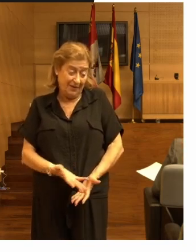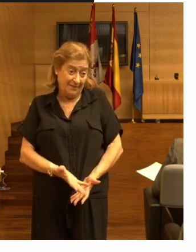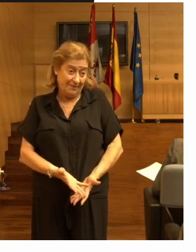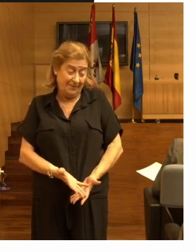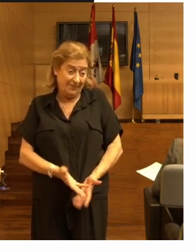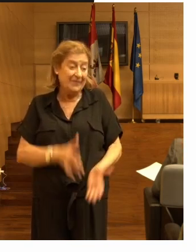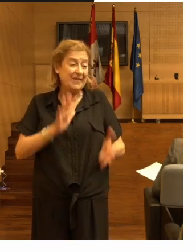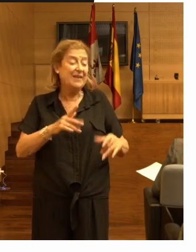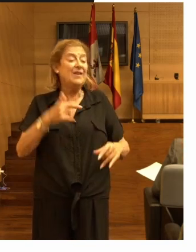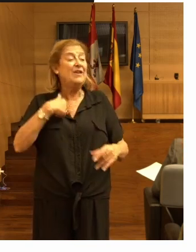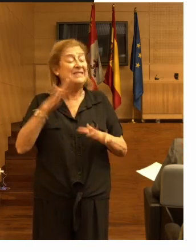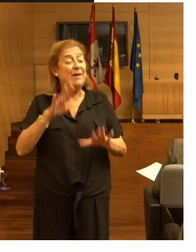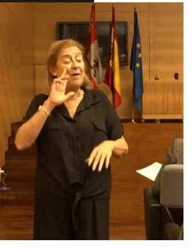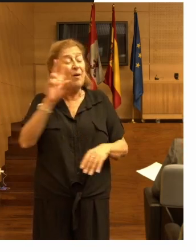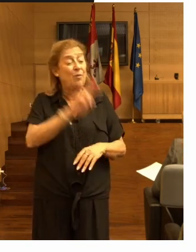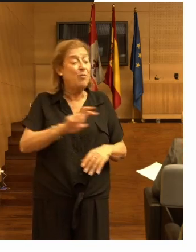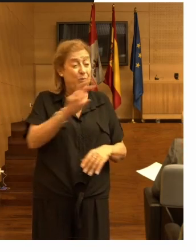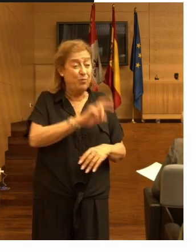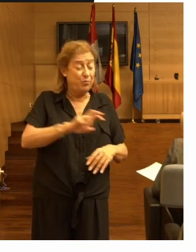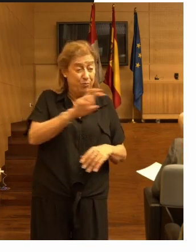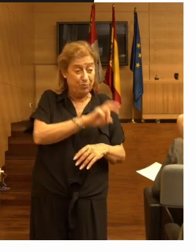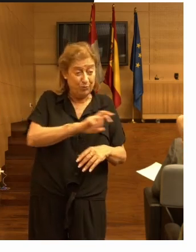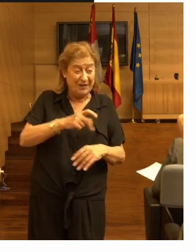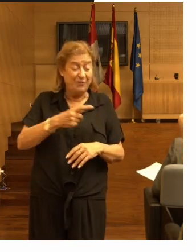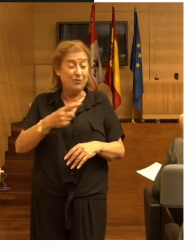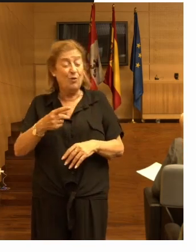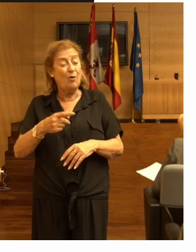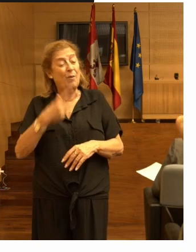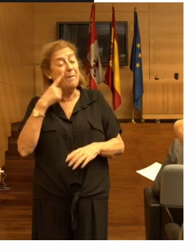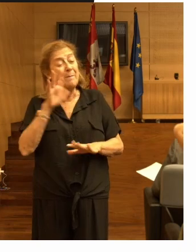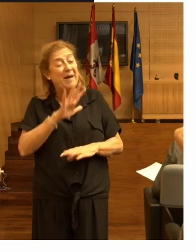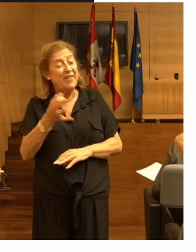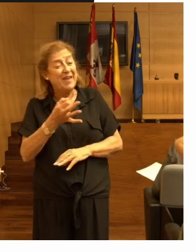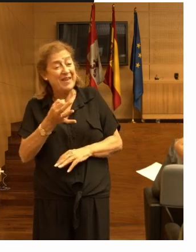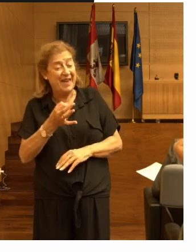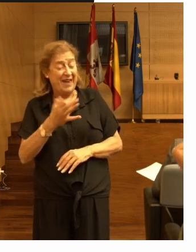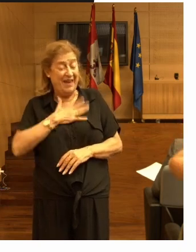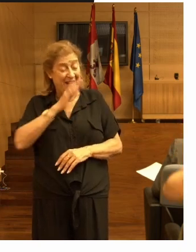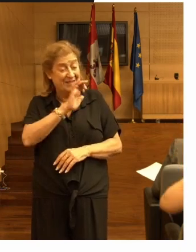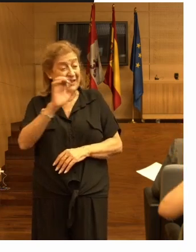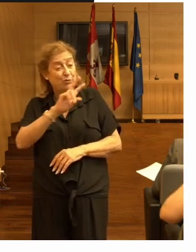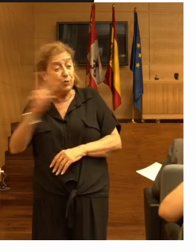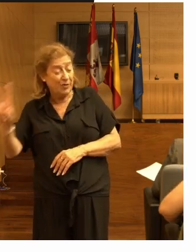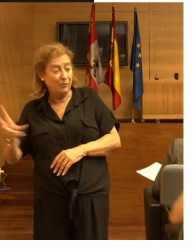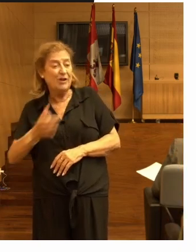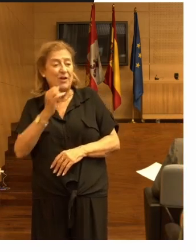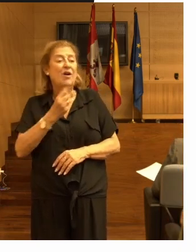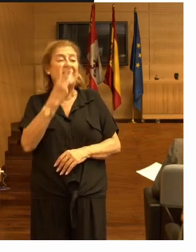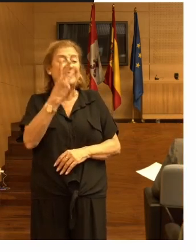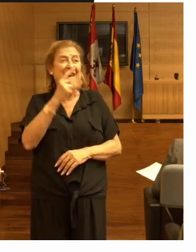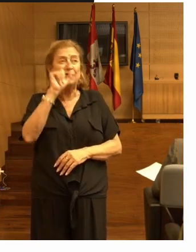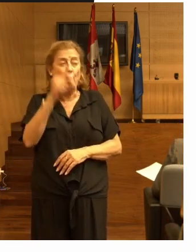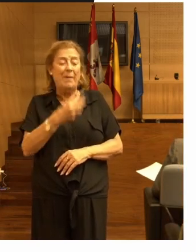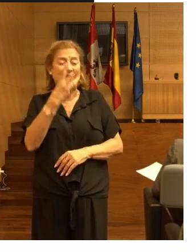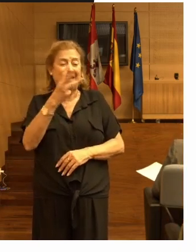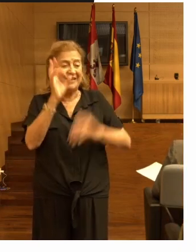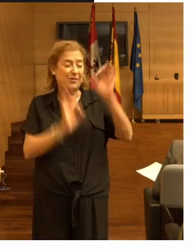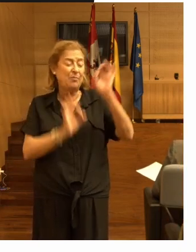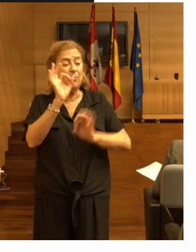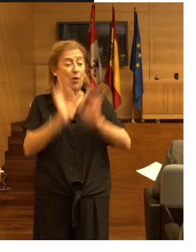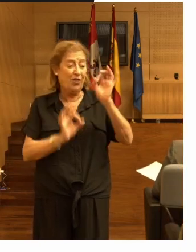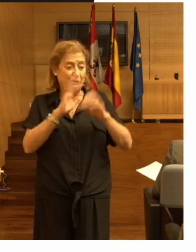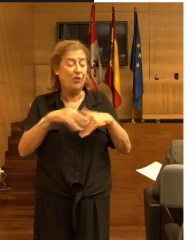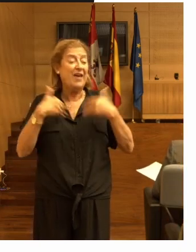he estado buscando mientras tanto y parece que en Estados Unidos tenemos un 3,3% de